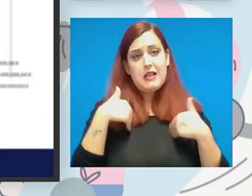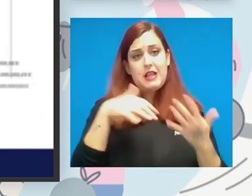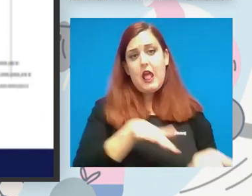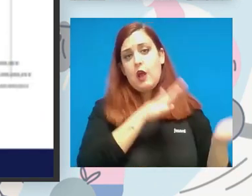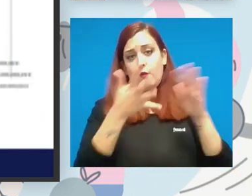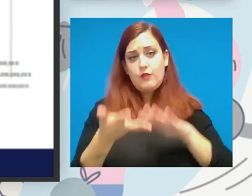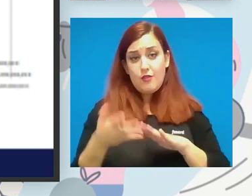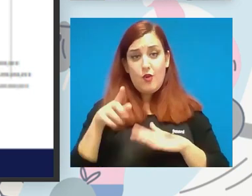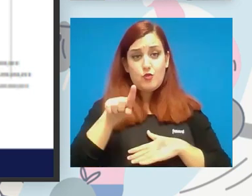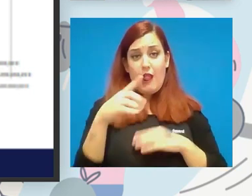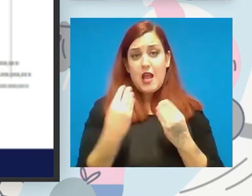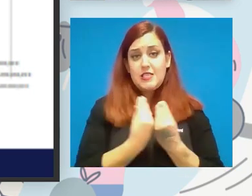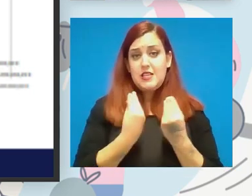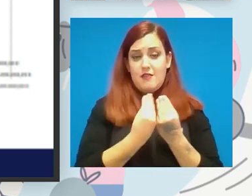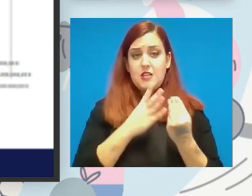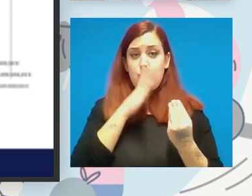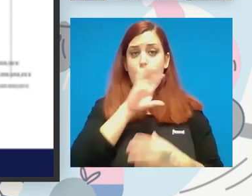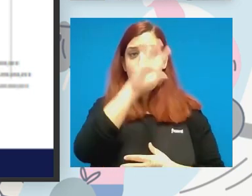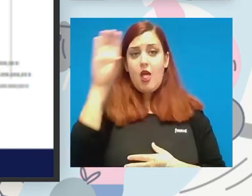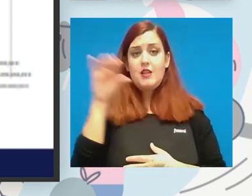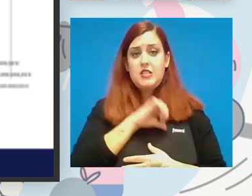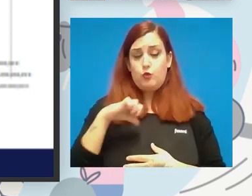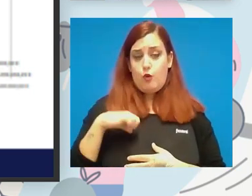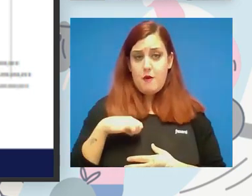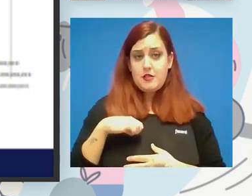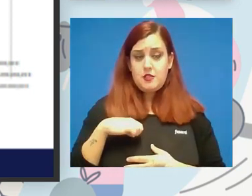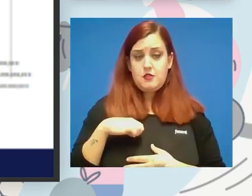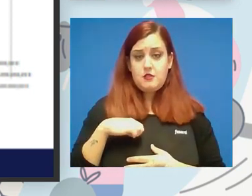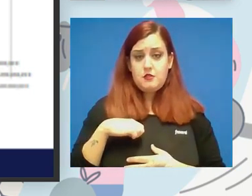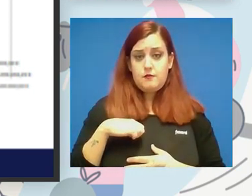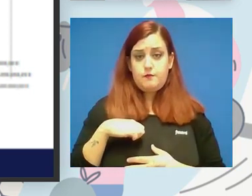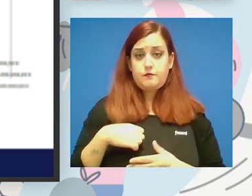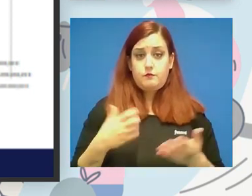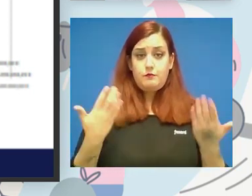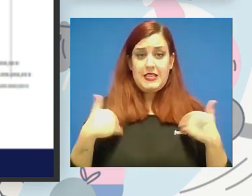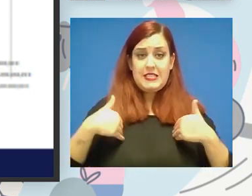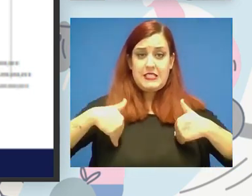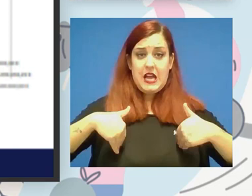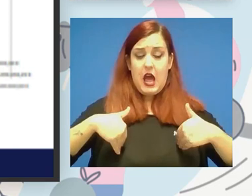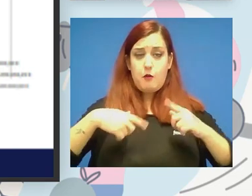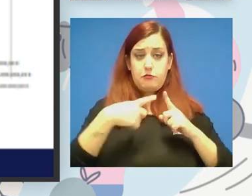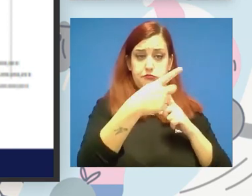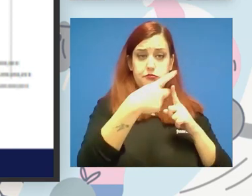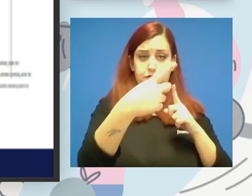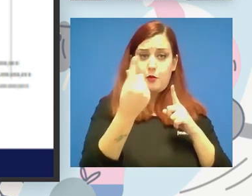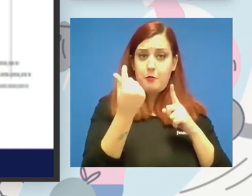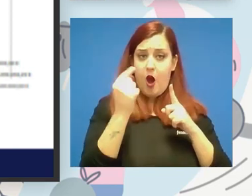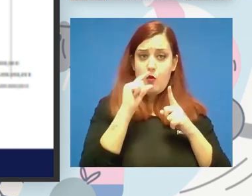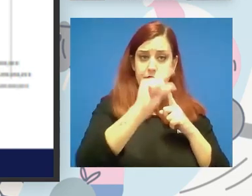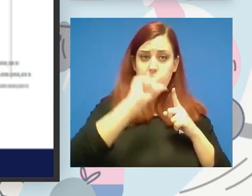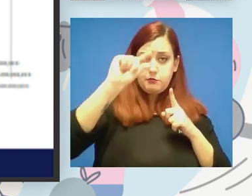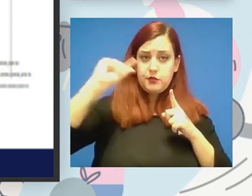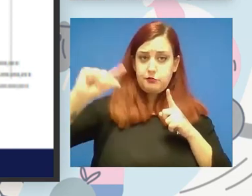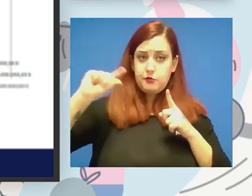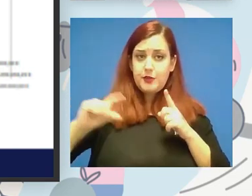estas son las cifras por las diferentes comunidades autónomas que ya están ya están derivadas y en este plan social